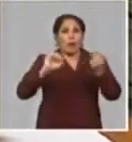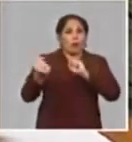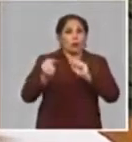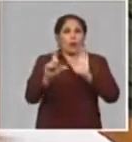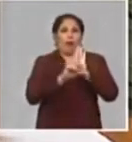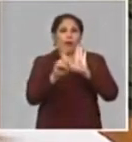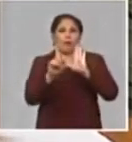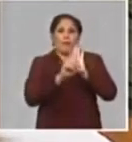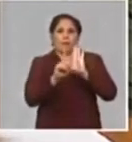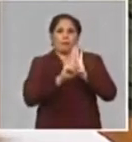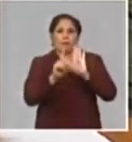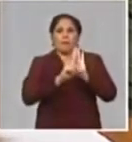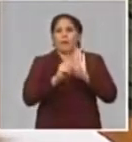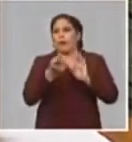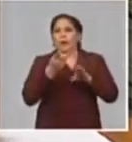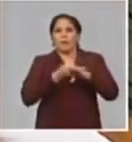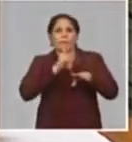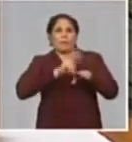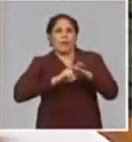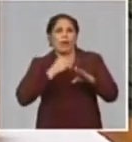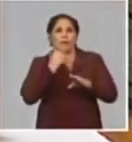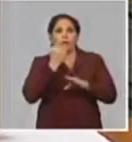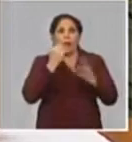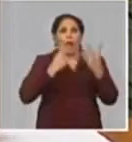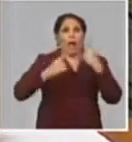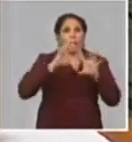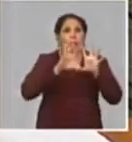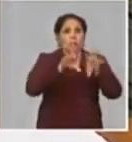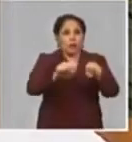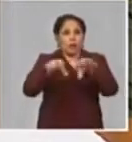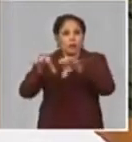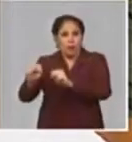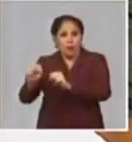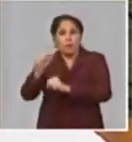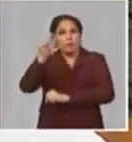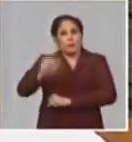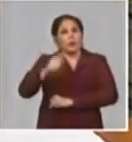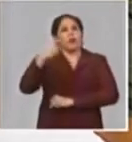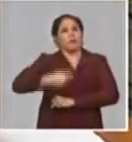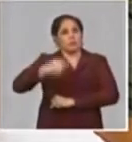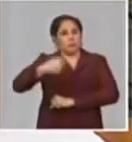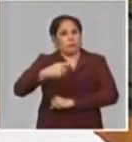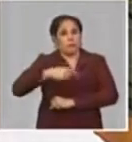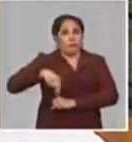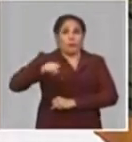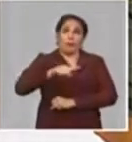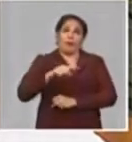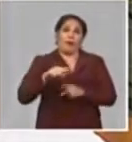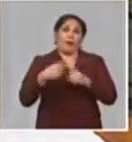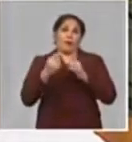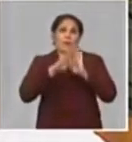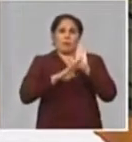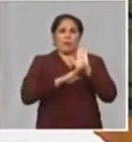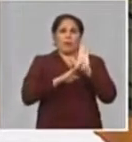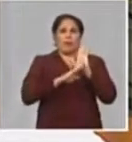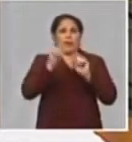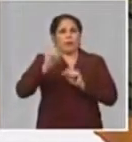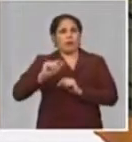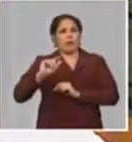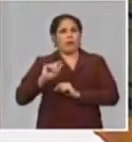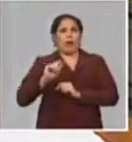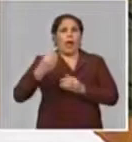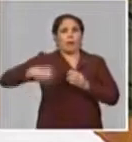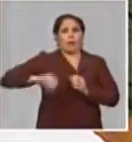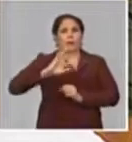legalidad, en la prevención del delito en los territorios, también teniendo en cuenta la pena a las propias medidas que está tomando el